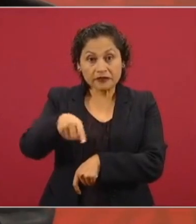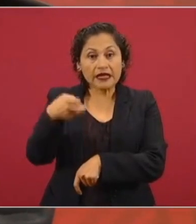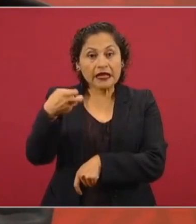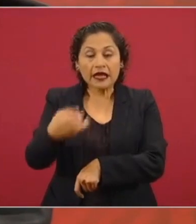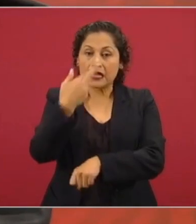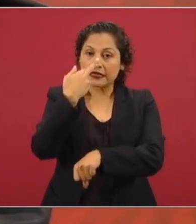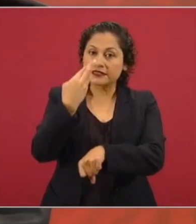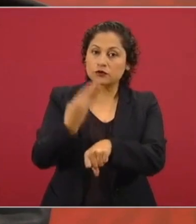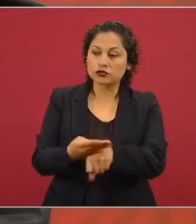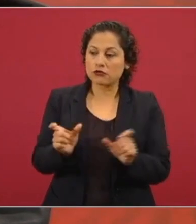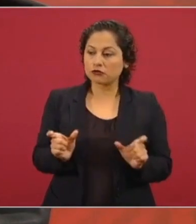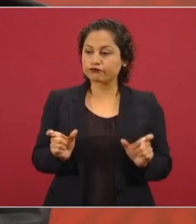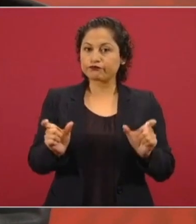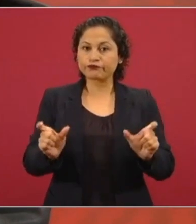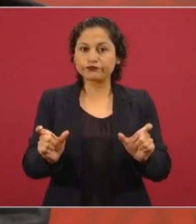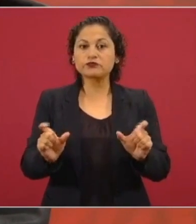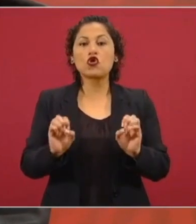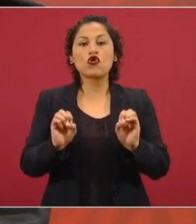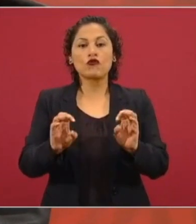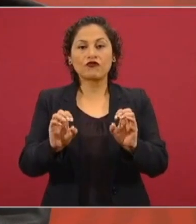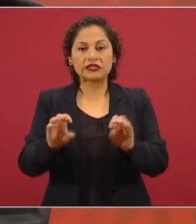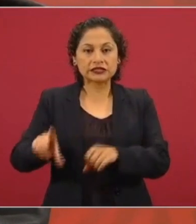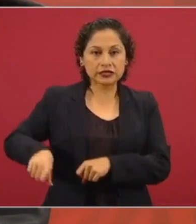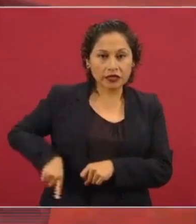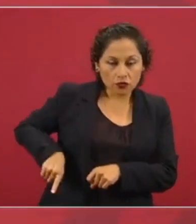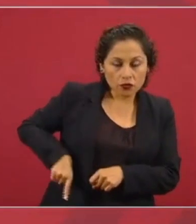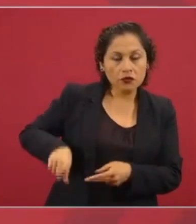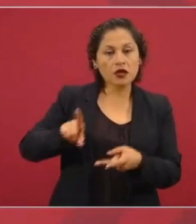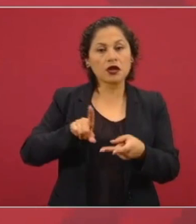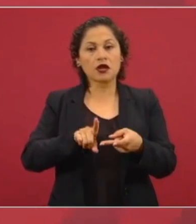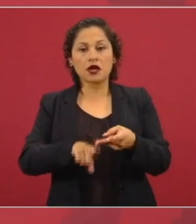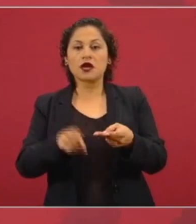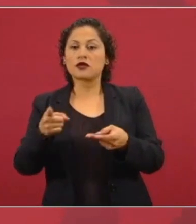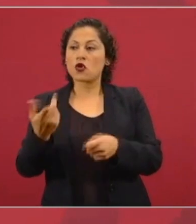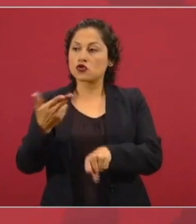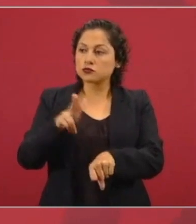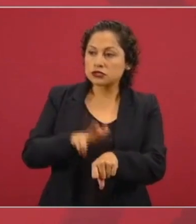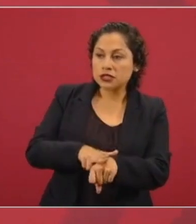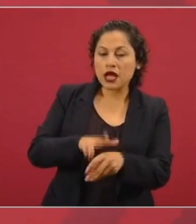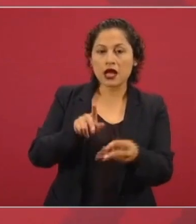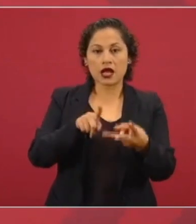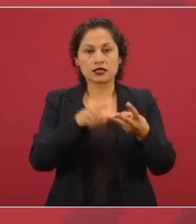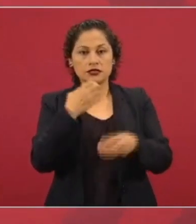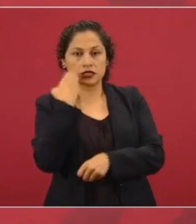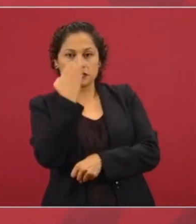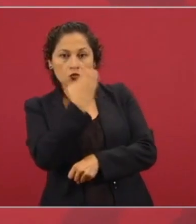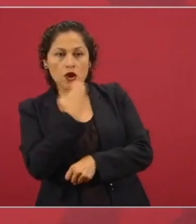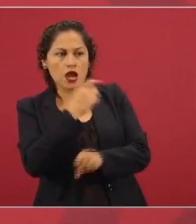hospitales cuidar escuelas todo lo que se debe de proteger